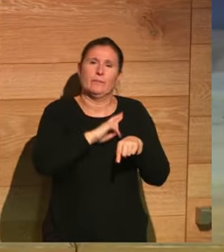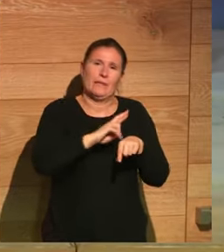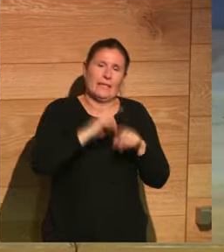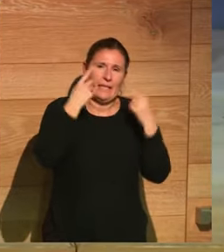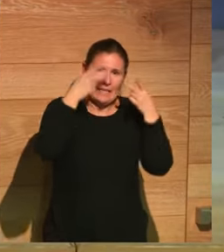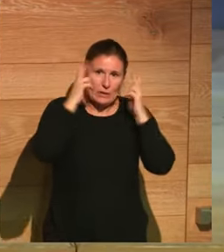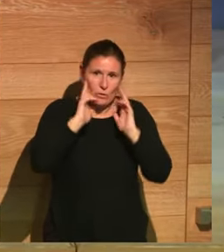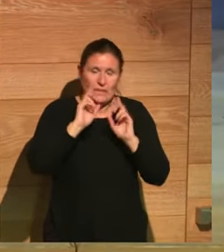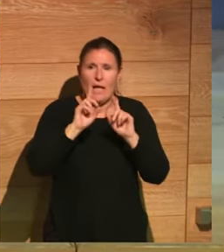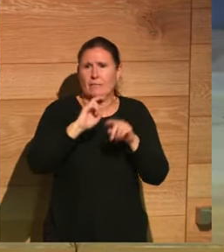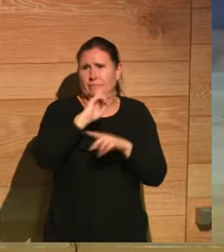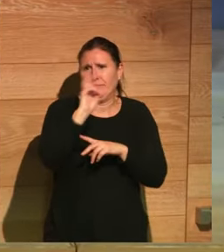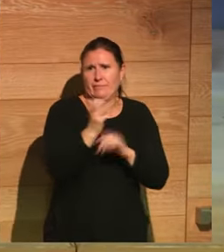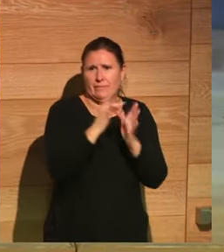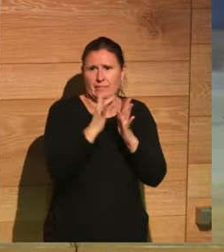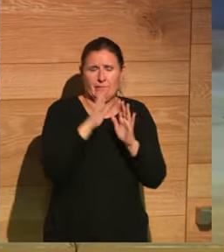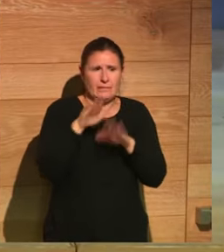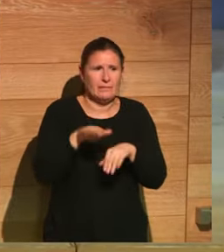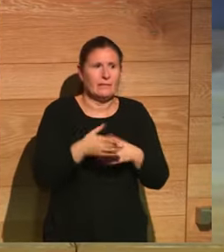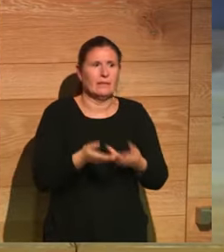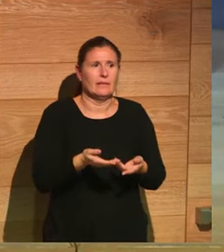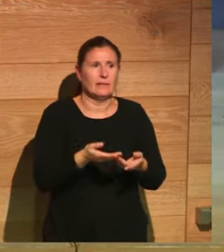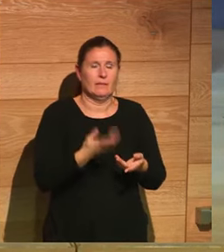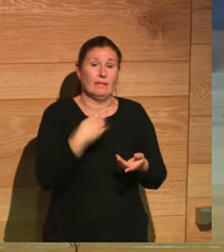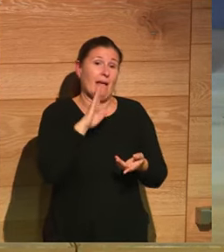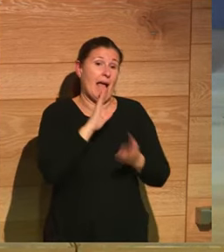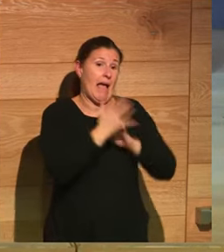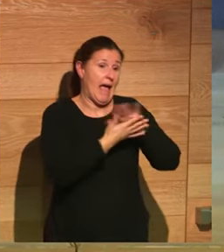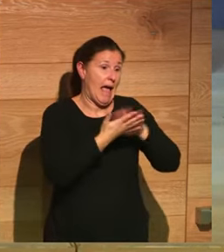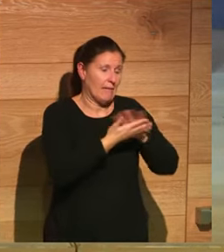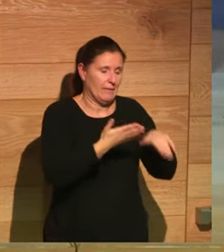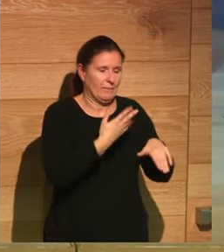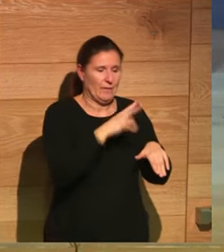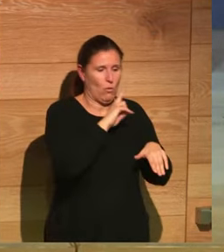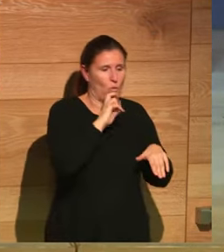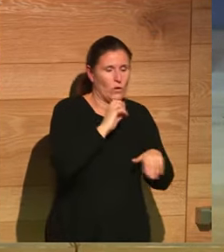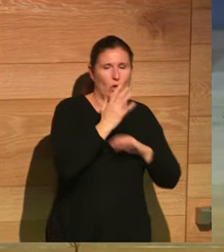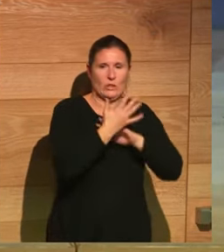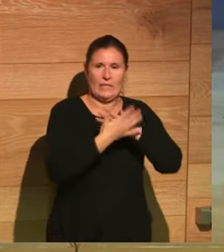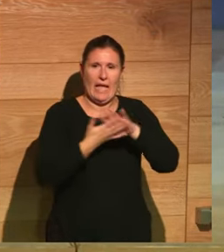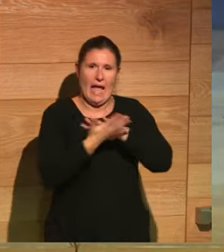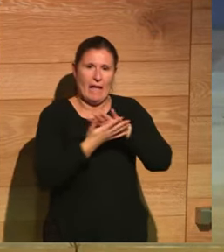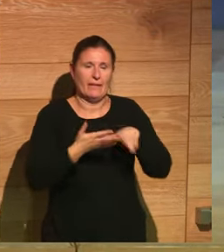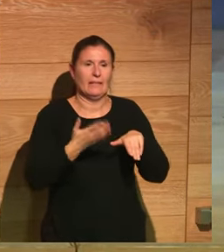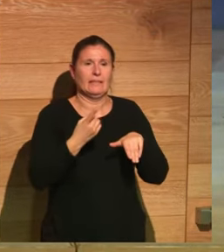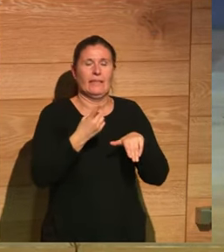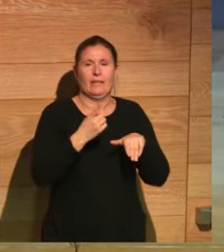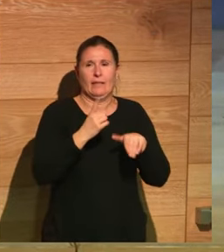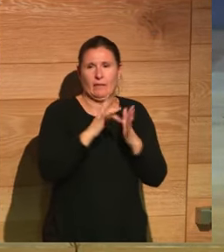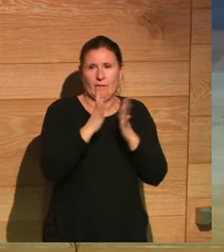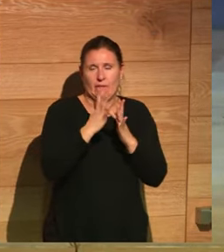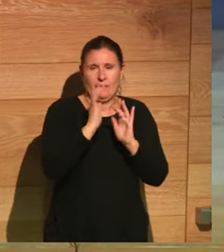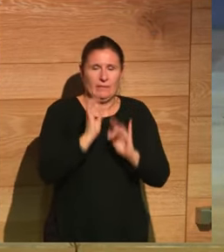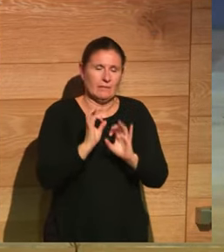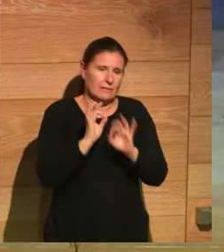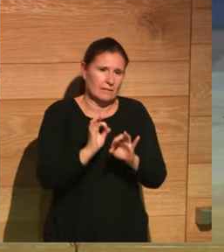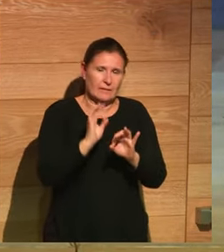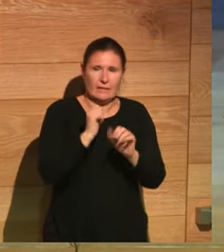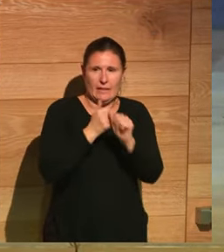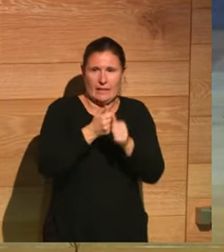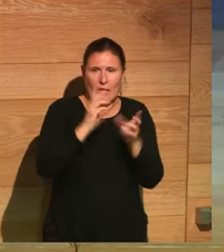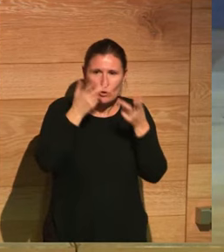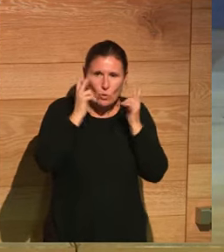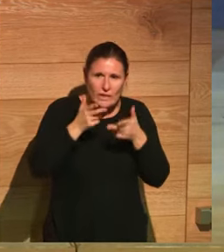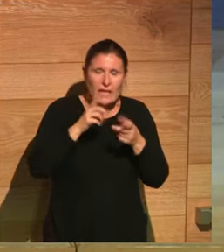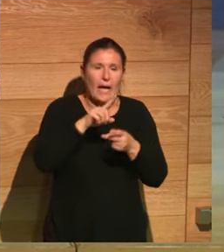es... fin. Bueno, y ahora hablas de judíos, hablas de jesuitas, hablas al final de cristianos también. Y esto en la Antigua Roma